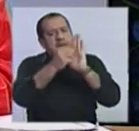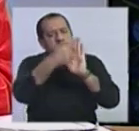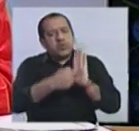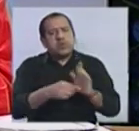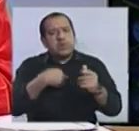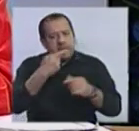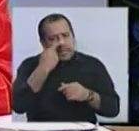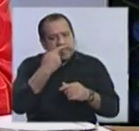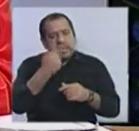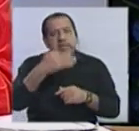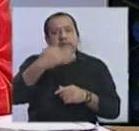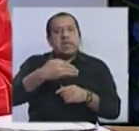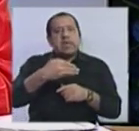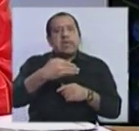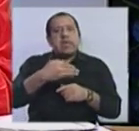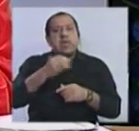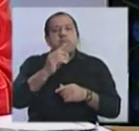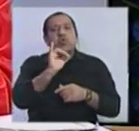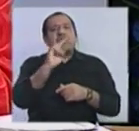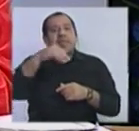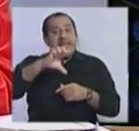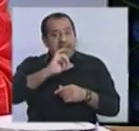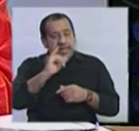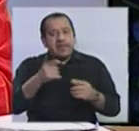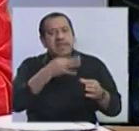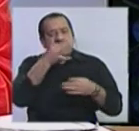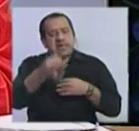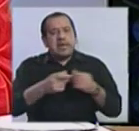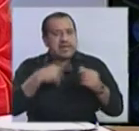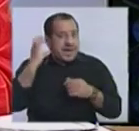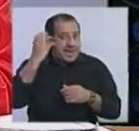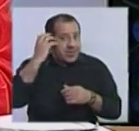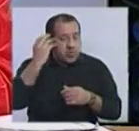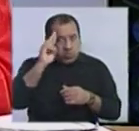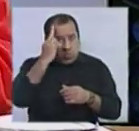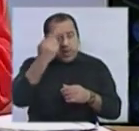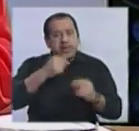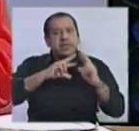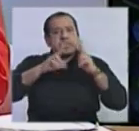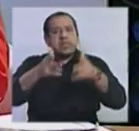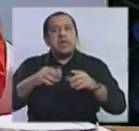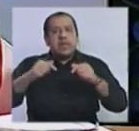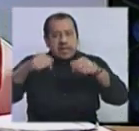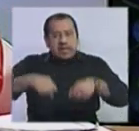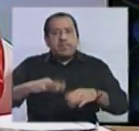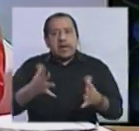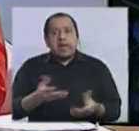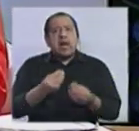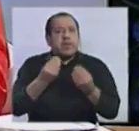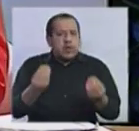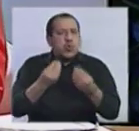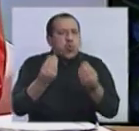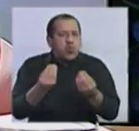Bottinelli decía en Radio Uruguay y explicaba un poco que, a ver, la clave para el Frente Amplio aquí